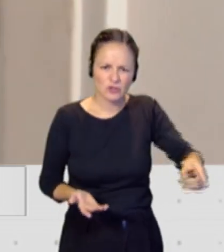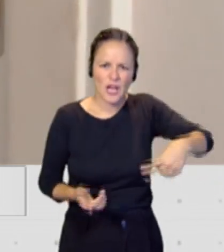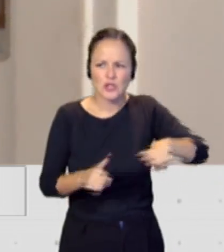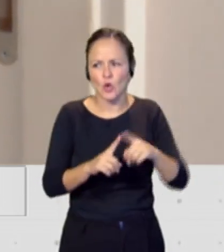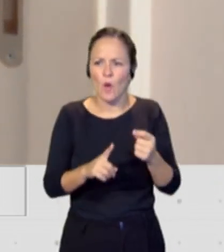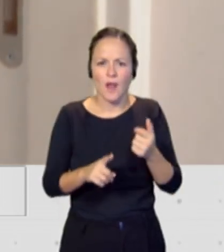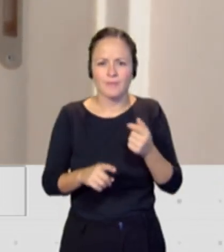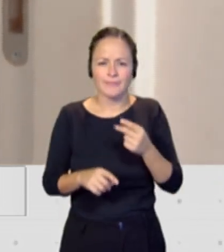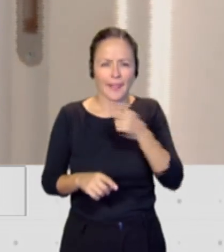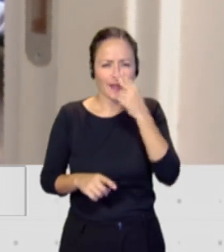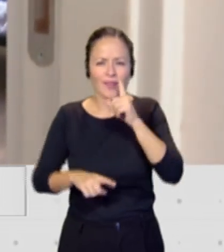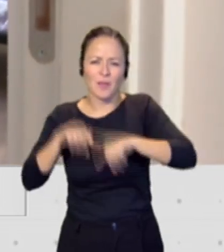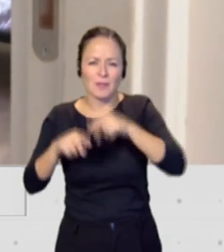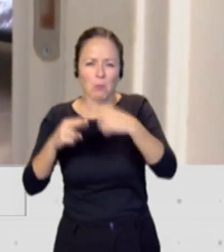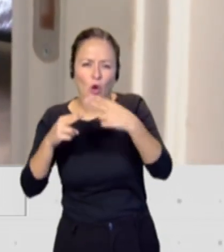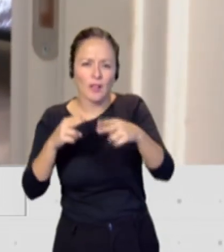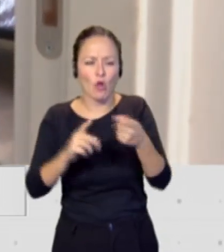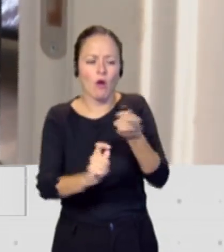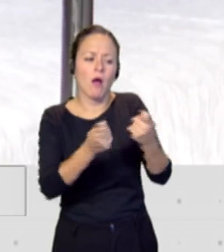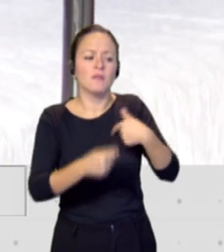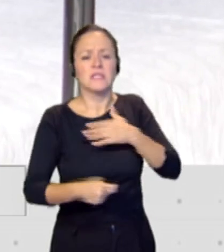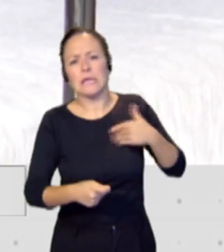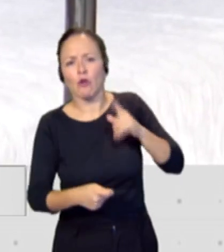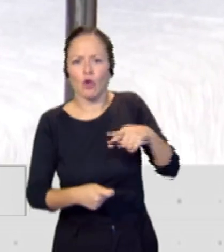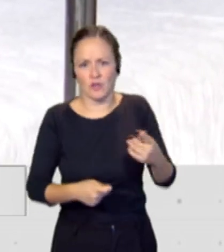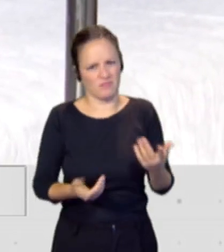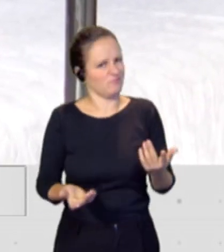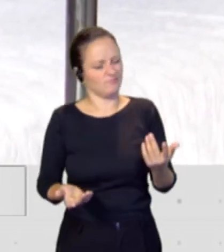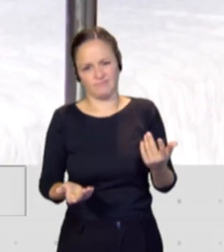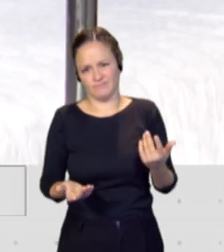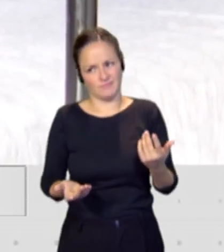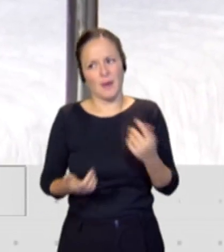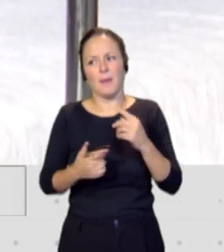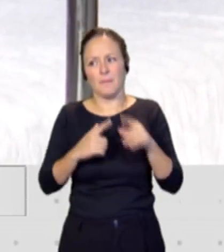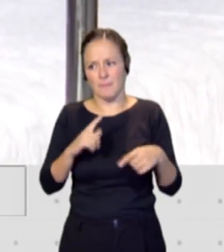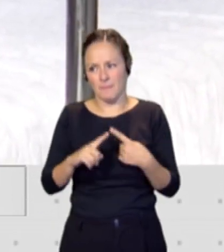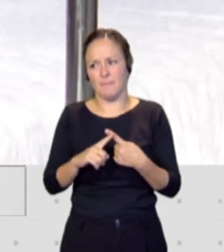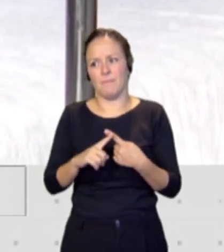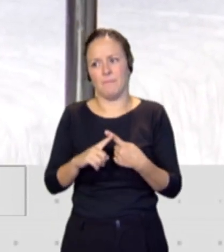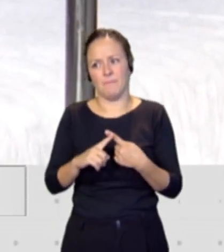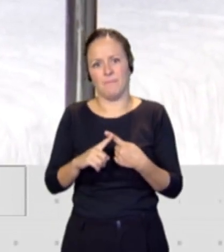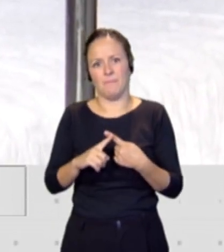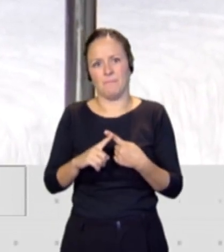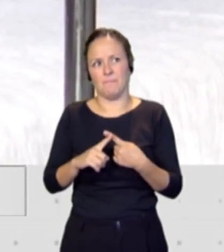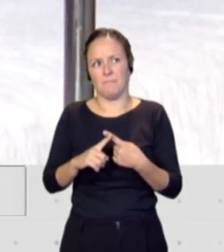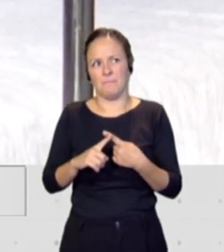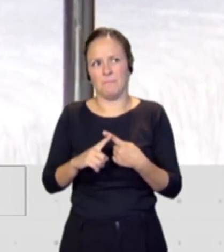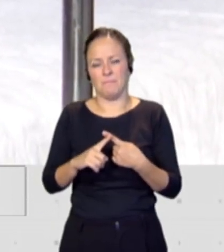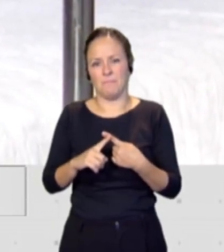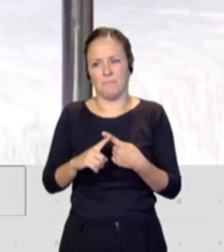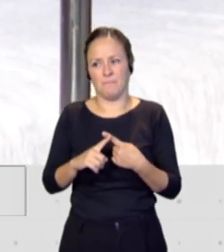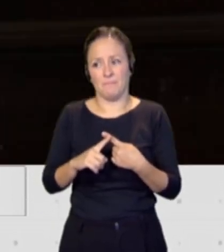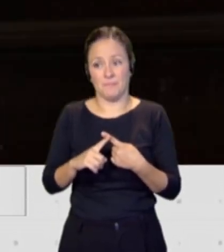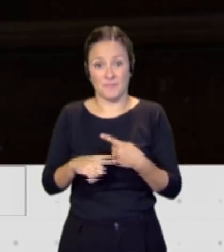moneda de cambio más de mercancía y que hayan servido también para que sobre sus cuerpos se hayan aumentado